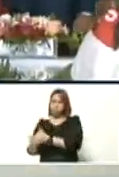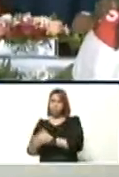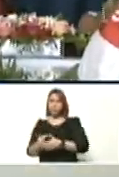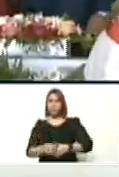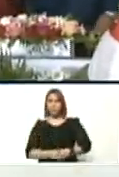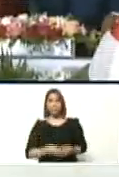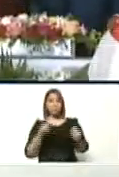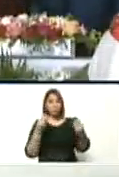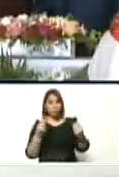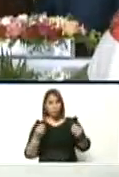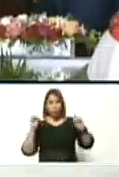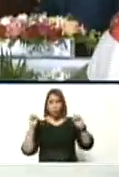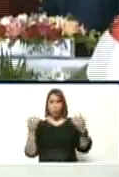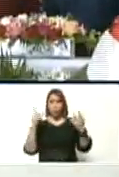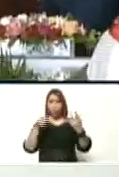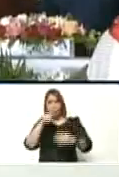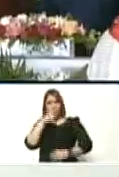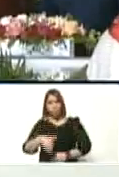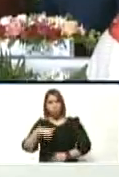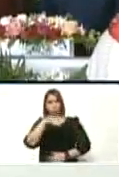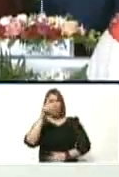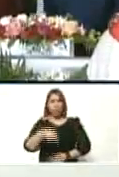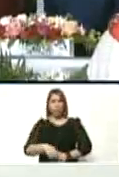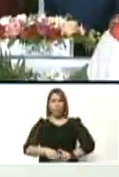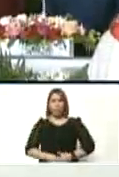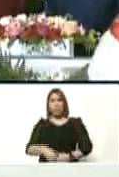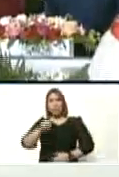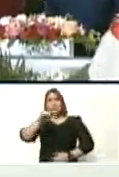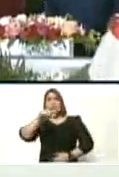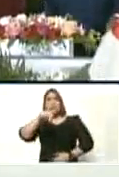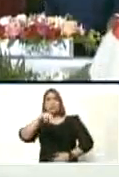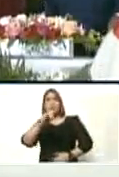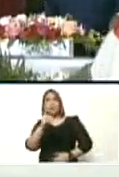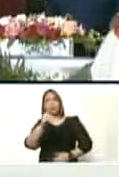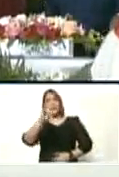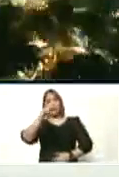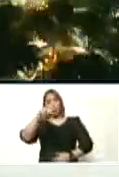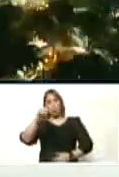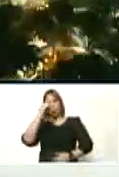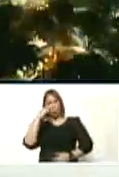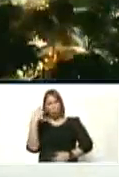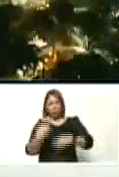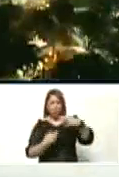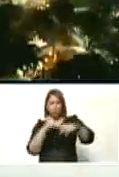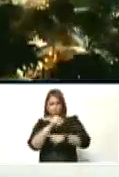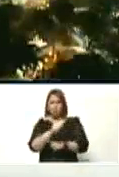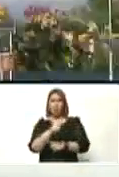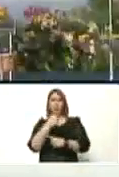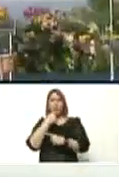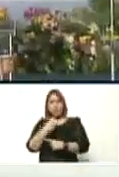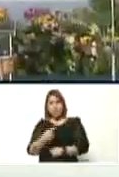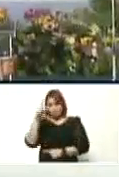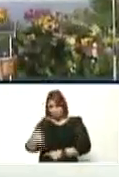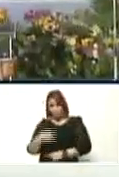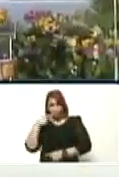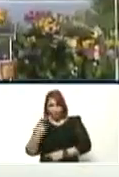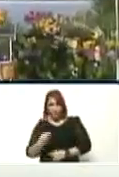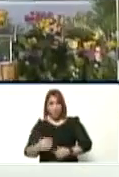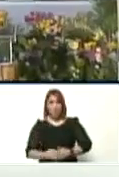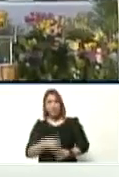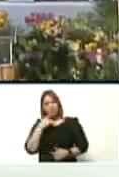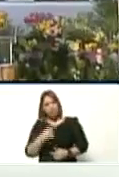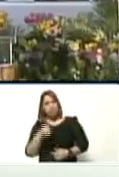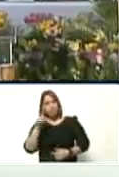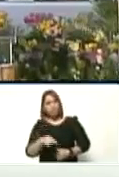de tantas glorias el pueblo de Augusto César Sandino el gran Sandino y decir el gran Sandino es